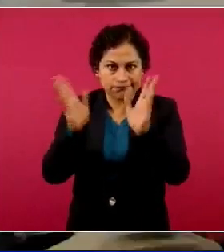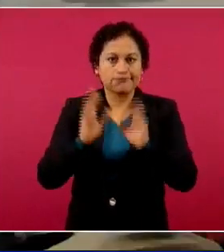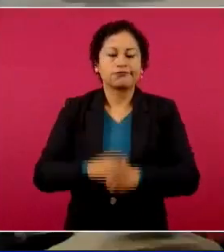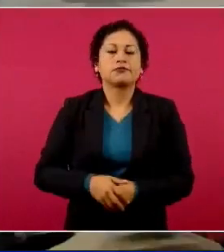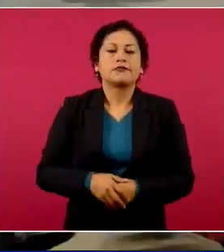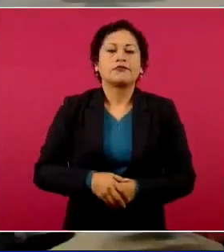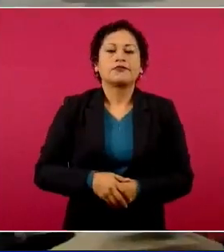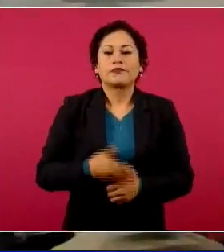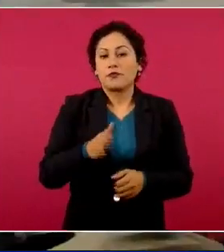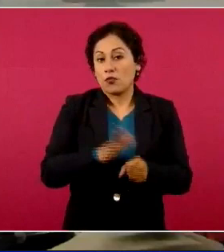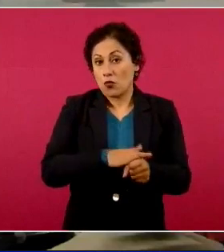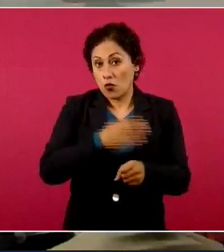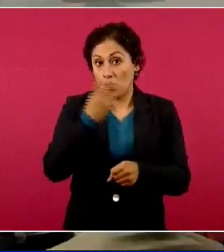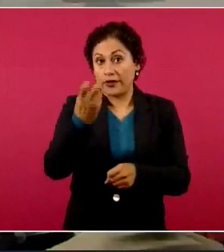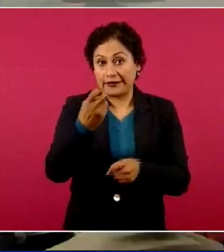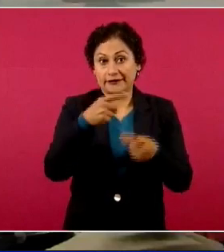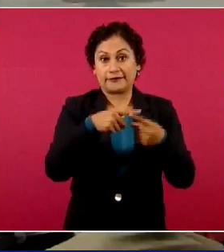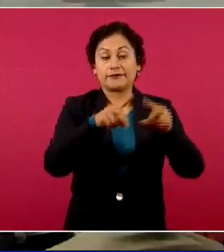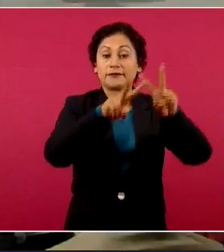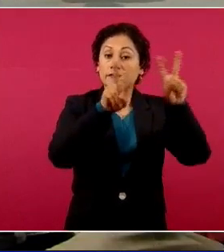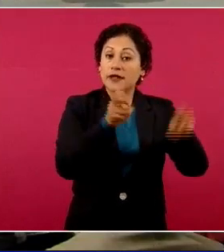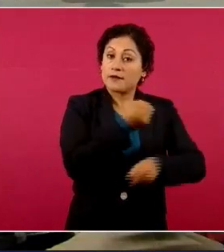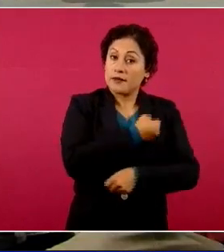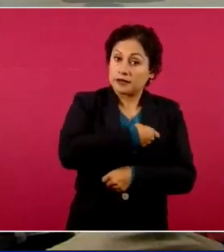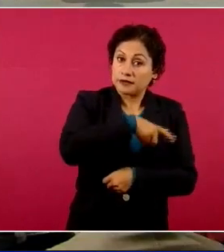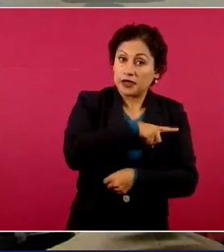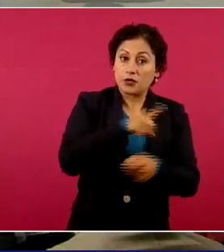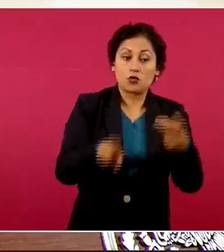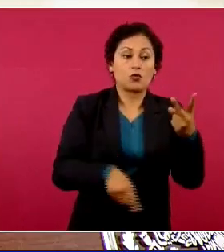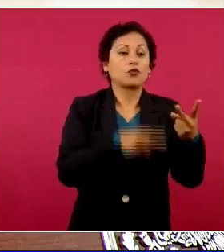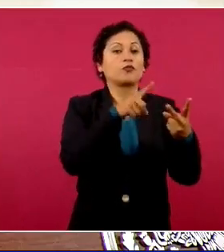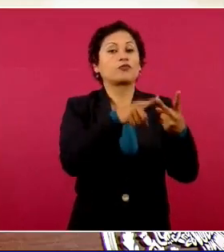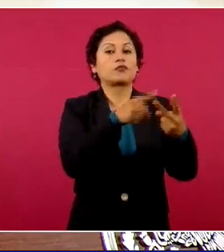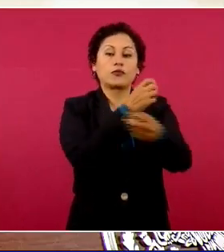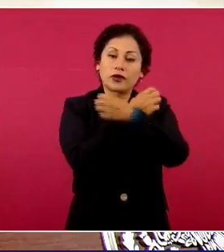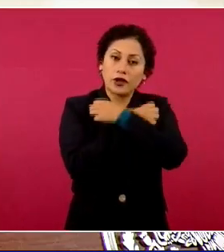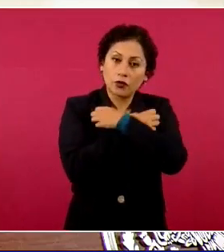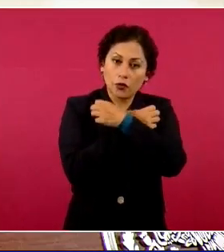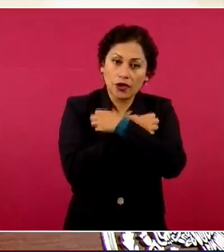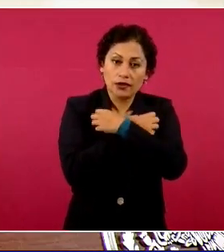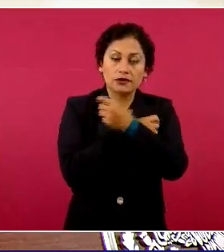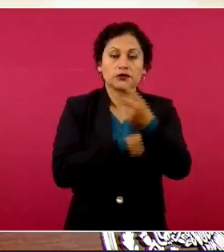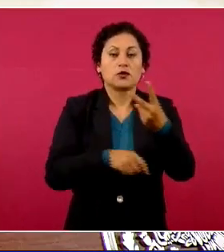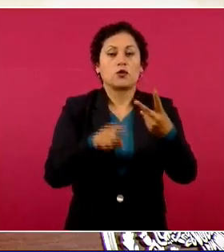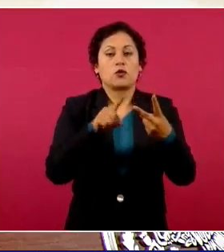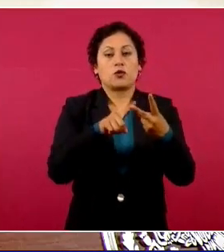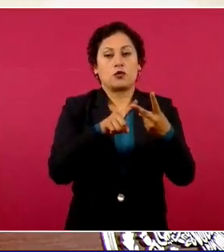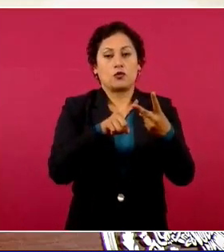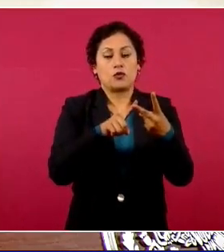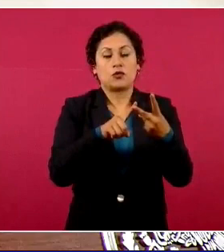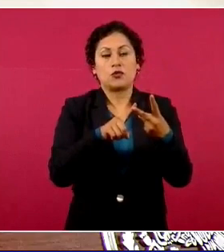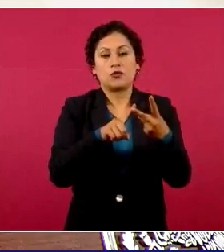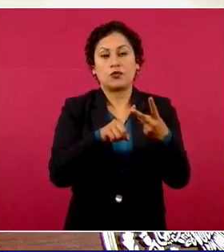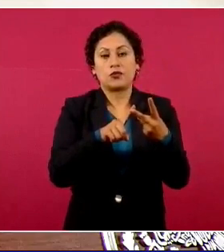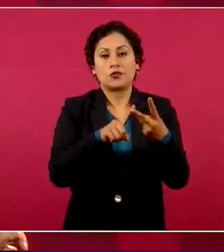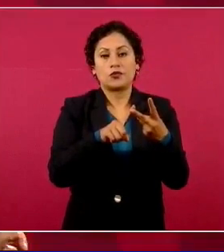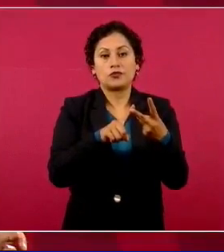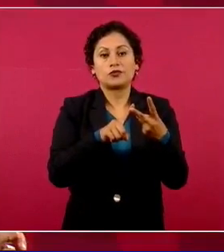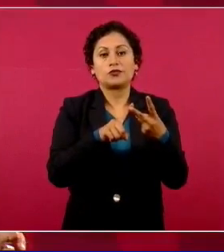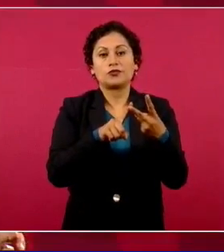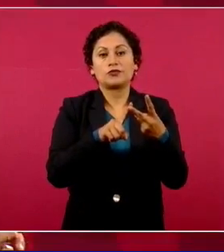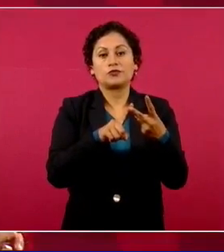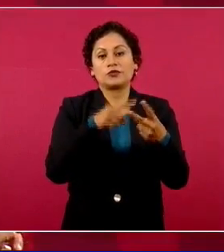con educación y se está